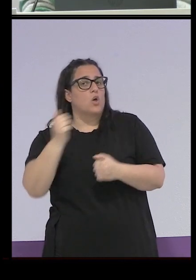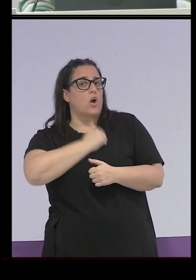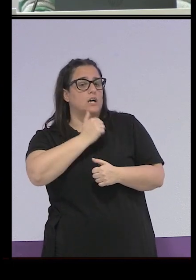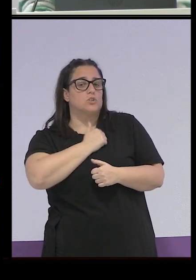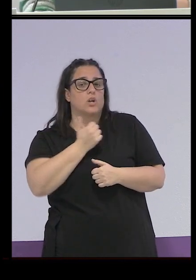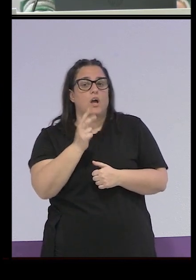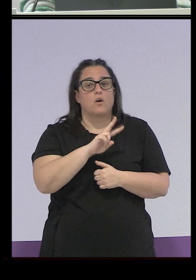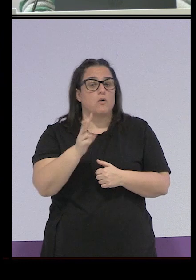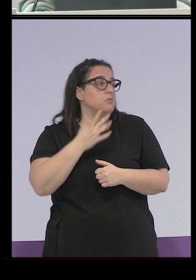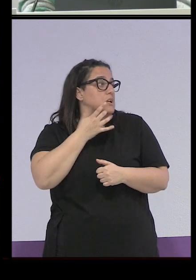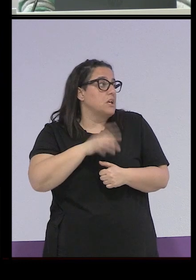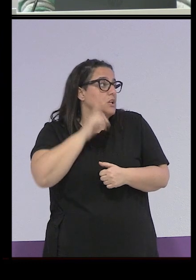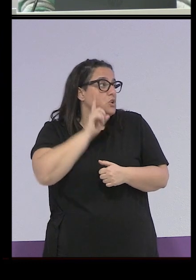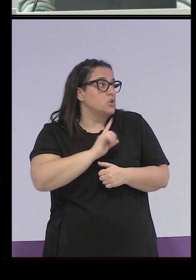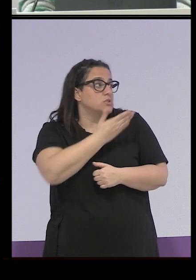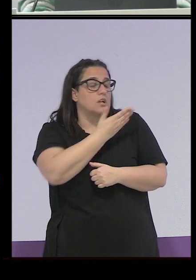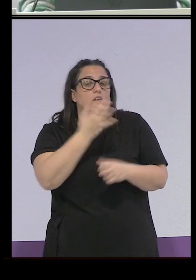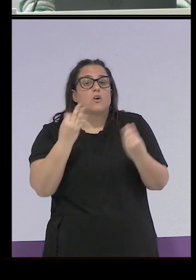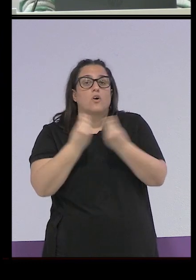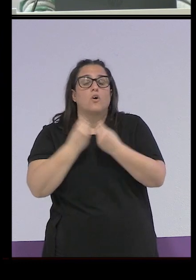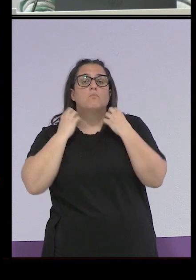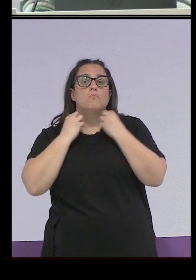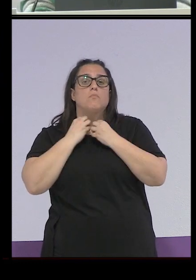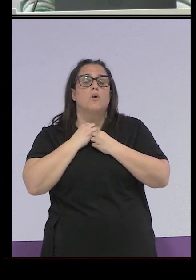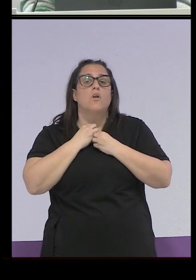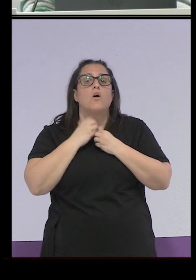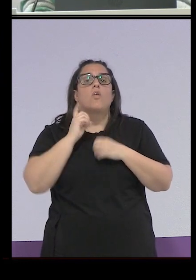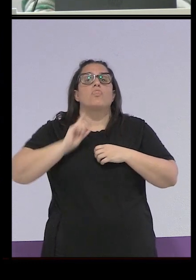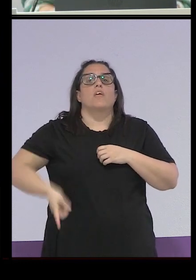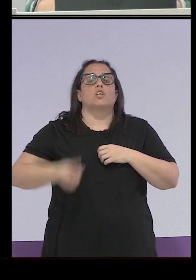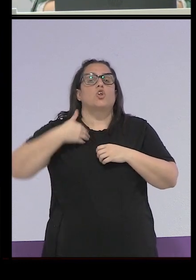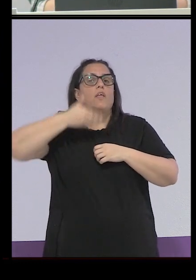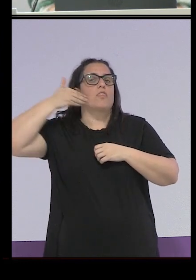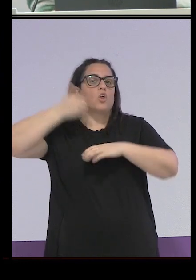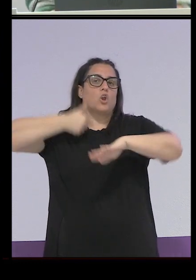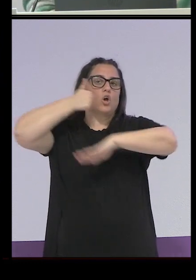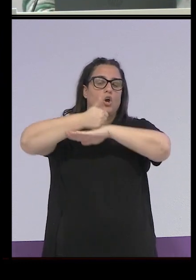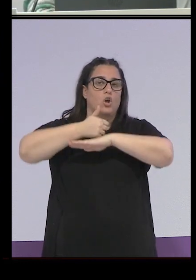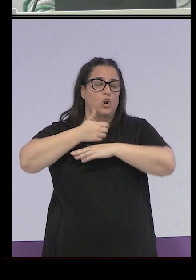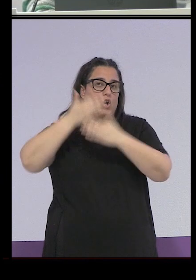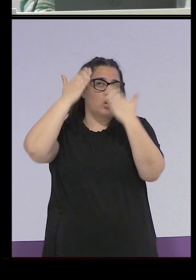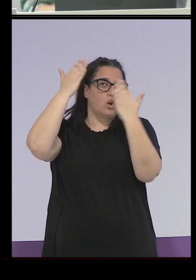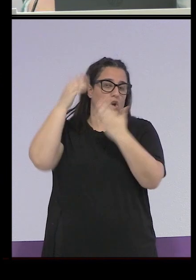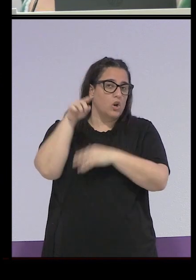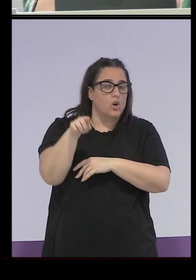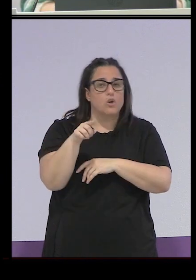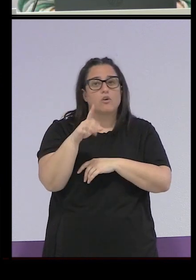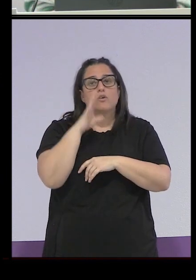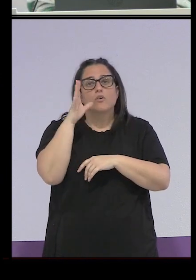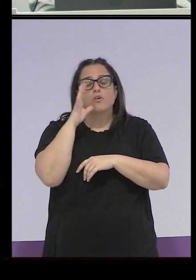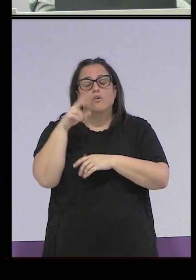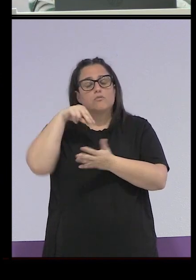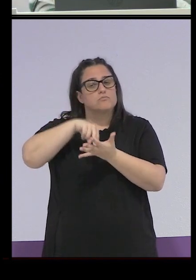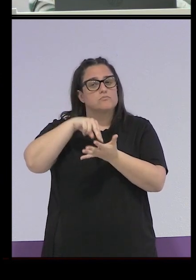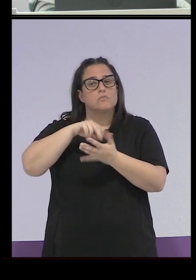quiénes son en esta imagen, pues con Carmen Polo, que era la directora de honor del Patronato, ¿no? O sea, el apoyo que tenían hoy, la presencia que